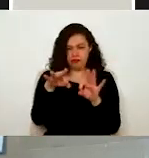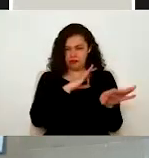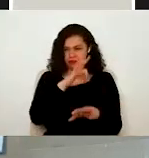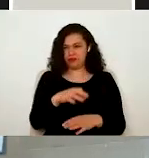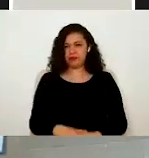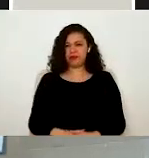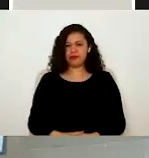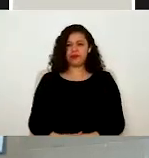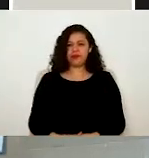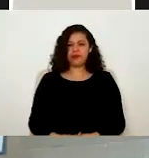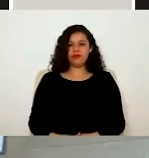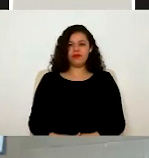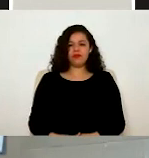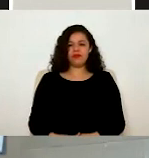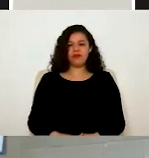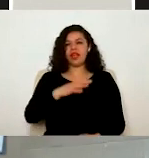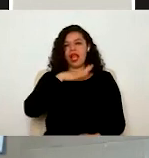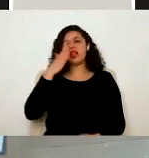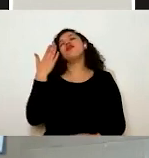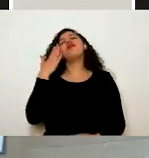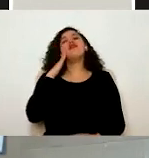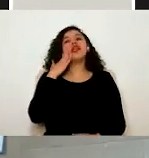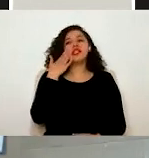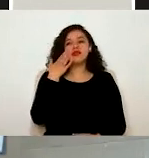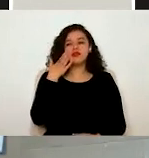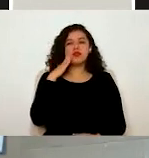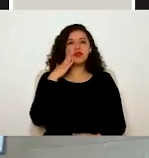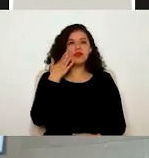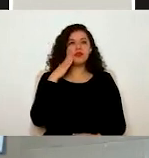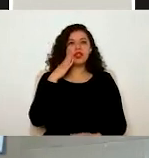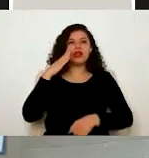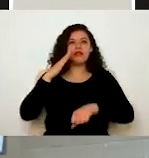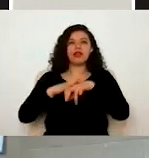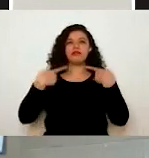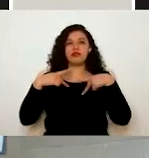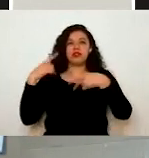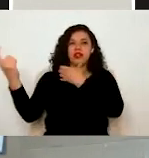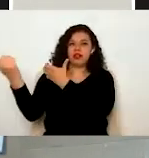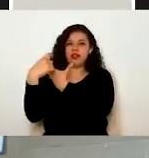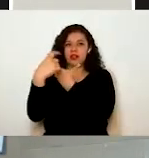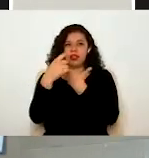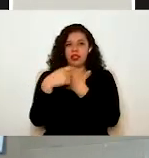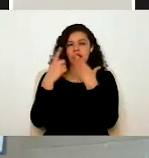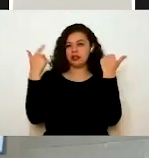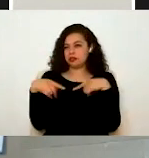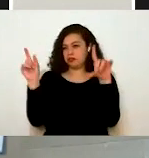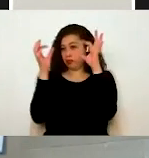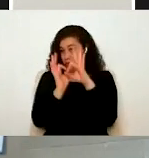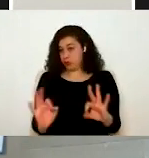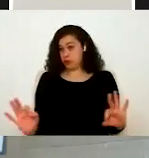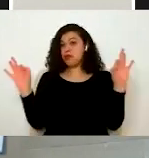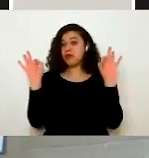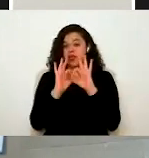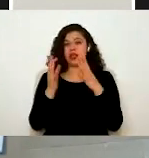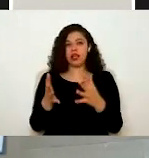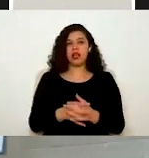Tenemos el Facebook, que es nuestra red con más seguidores y una plataforma muy importante en la que